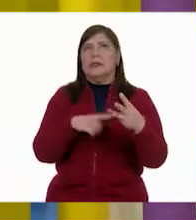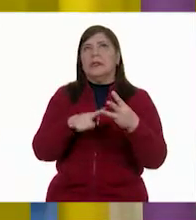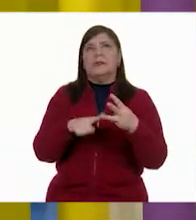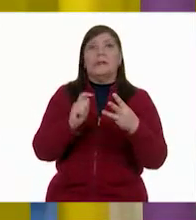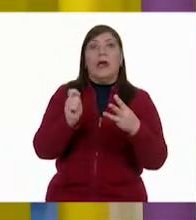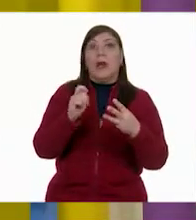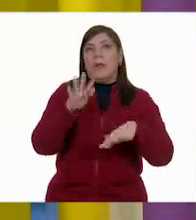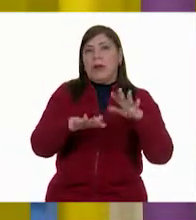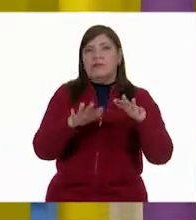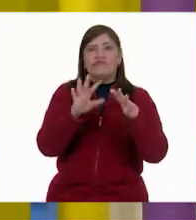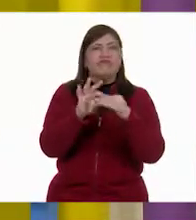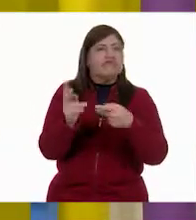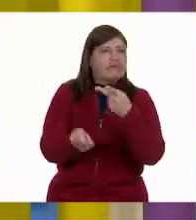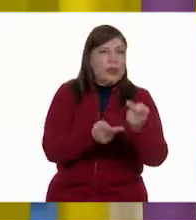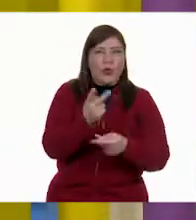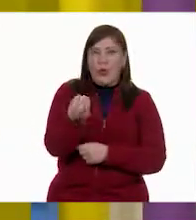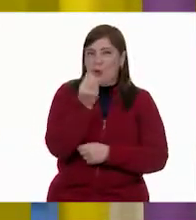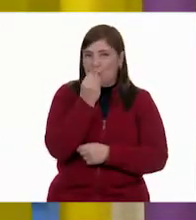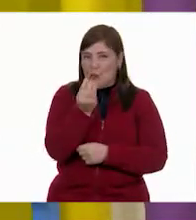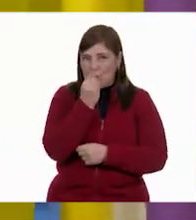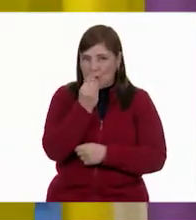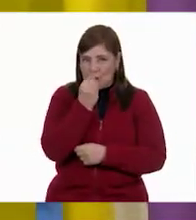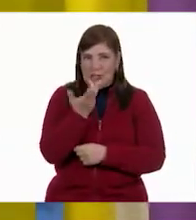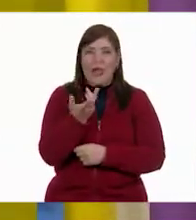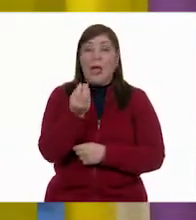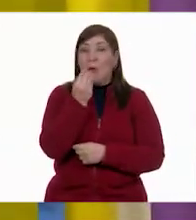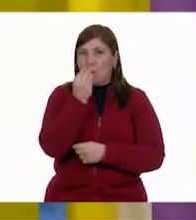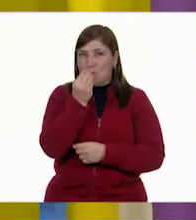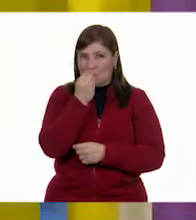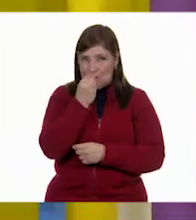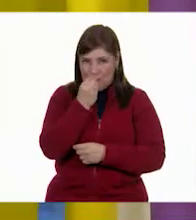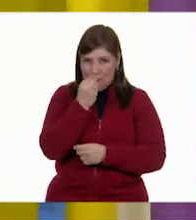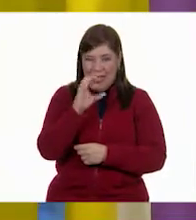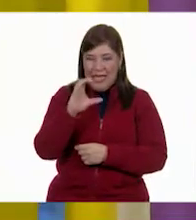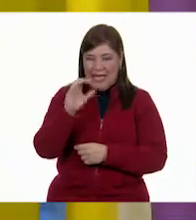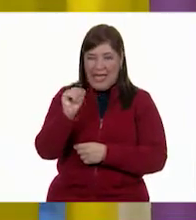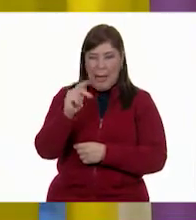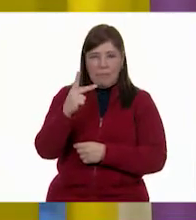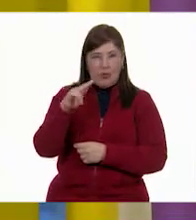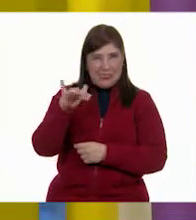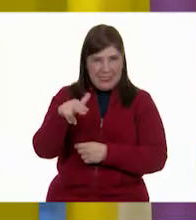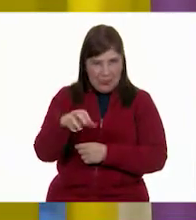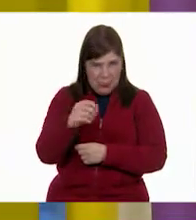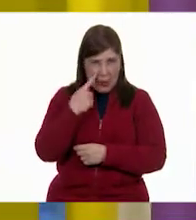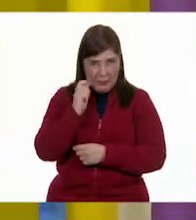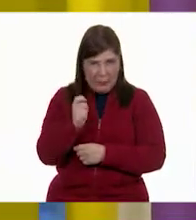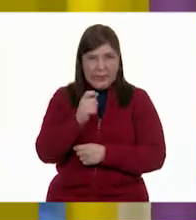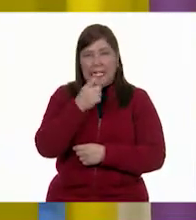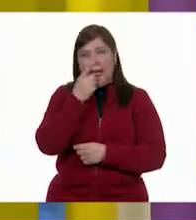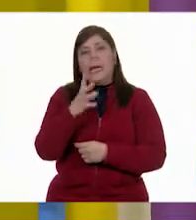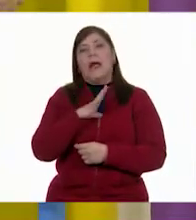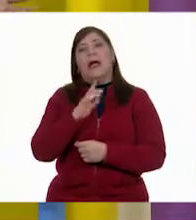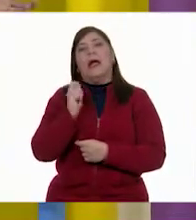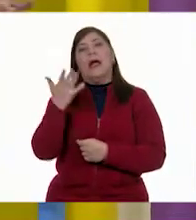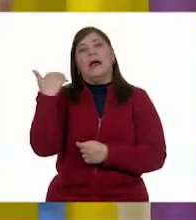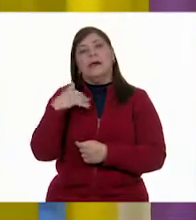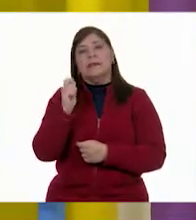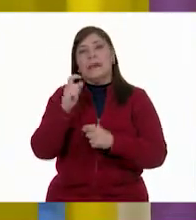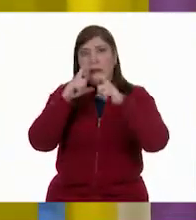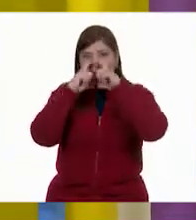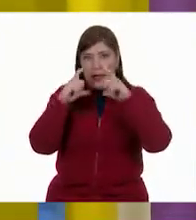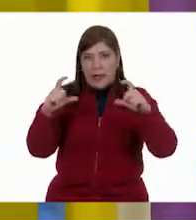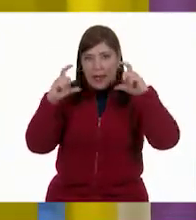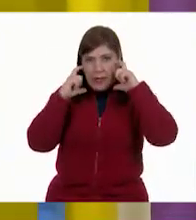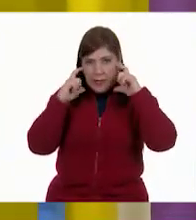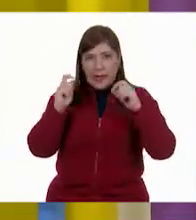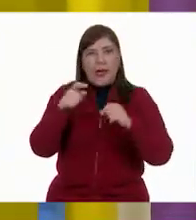comida. ¿Se acuerdan? Sí, la comida de cappuccino. La comida del hárter, sí. Hemos visto lo de cubrebocas. Estuvimos viendo ya la de